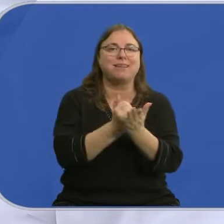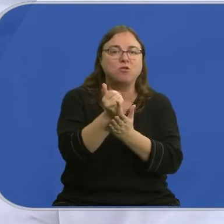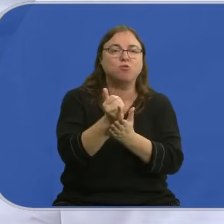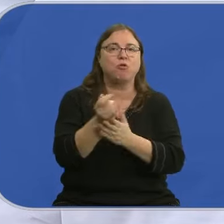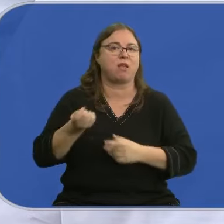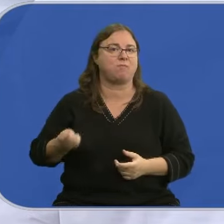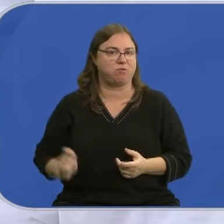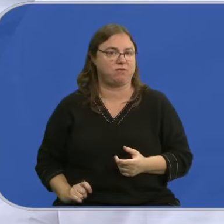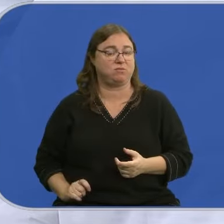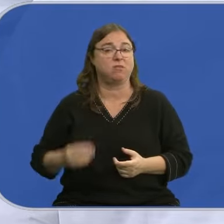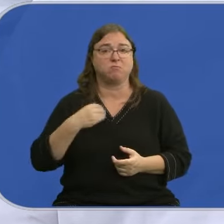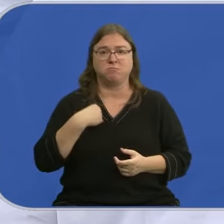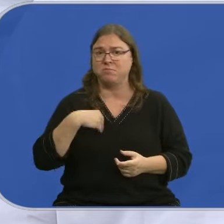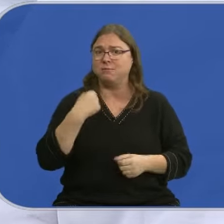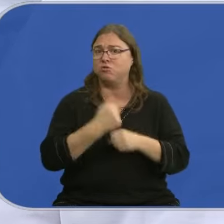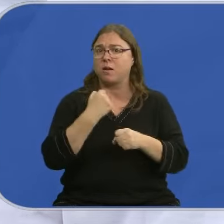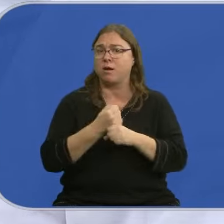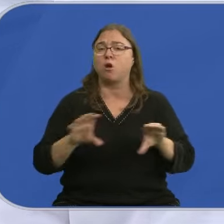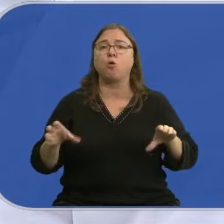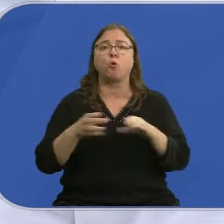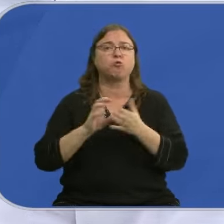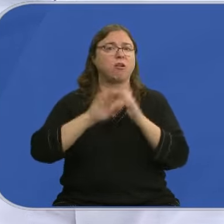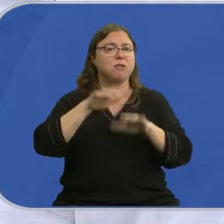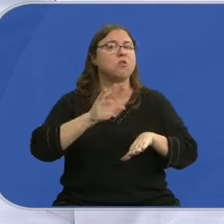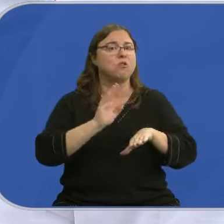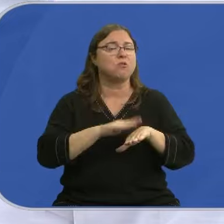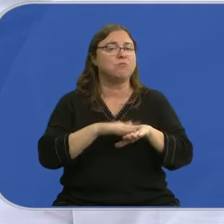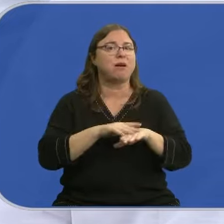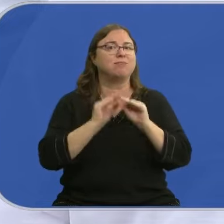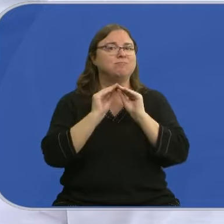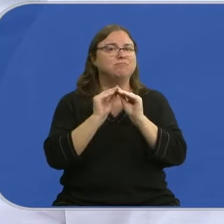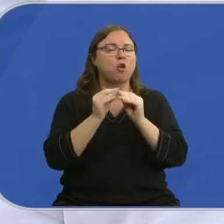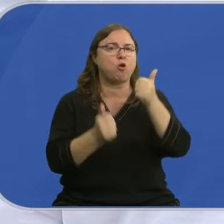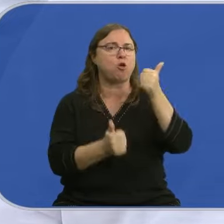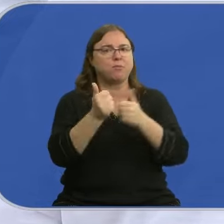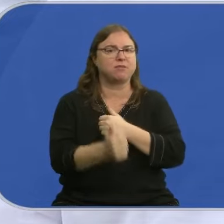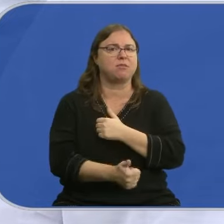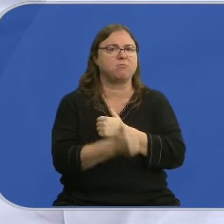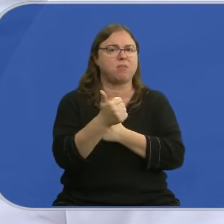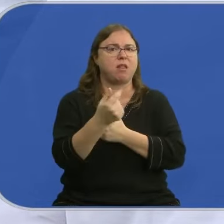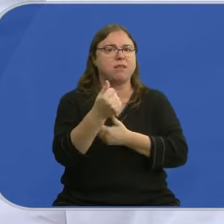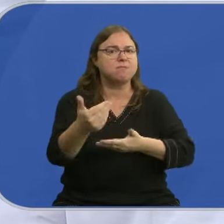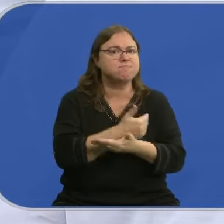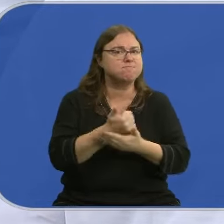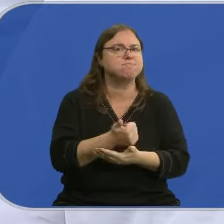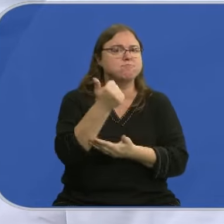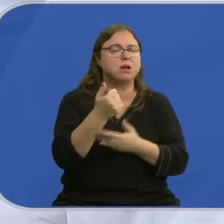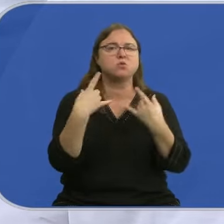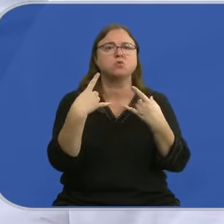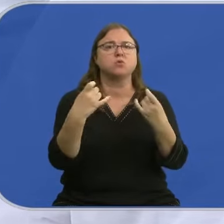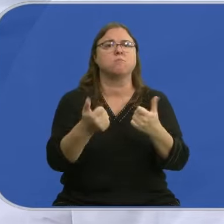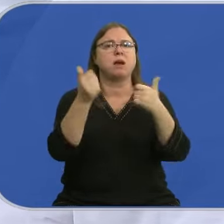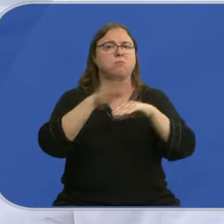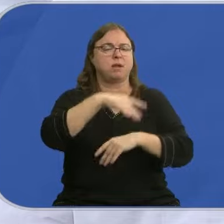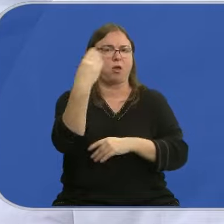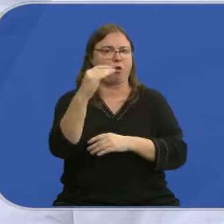ganadería profesional, que es lo que venimos trabajando desde la Junta de Castilla y León para hacer unas explotaciones más competitivas, más rentables y también más atractivas